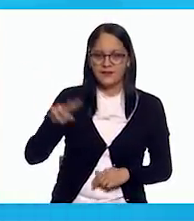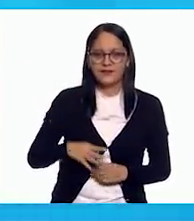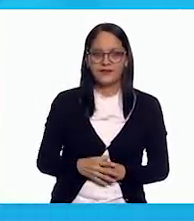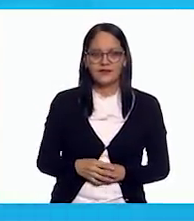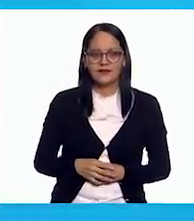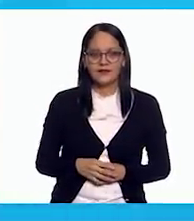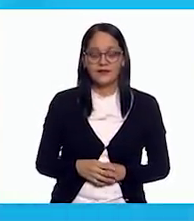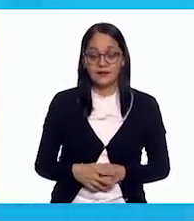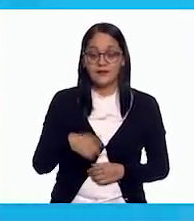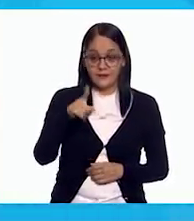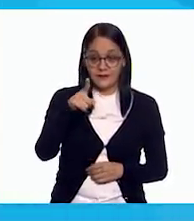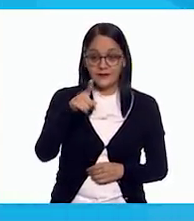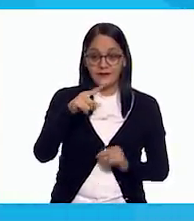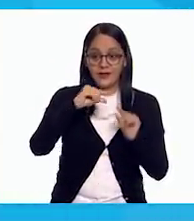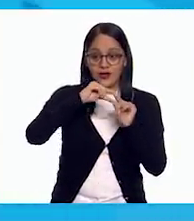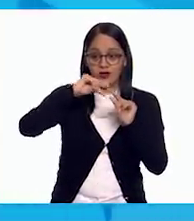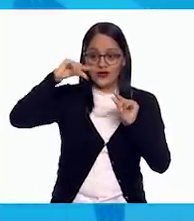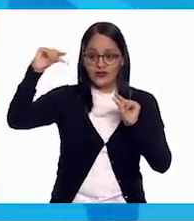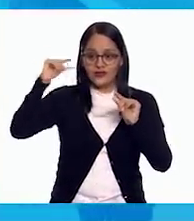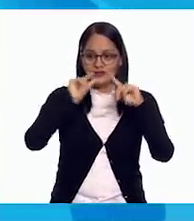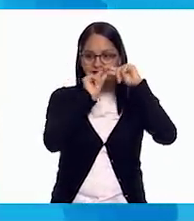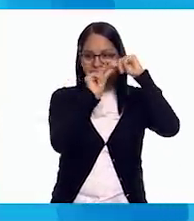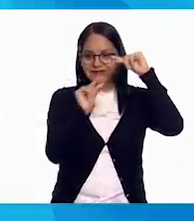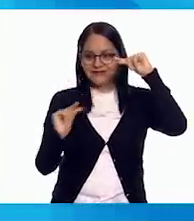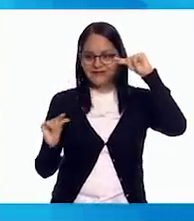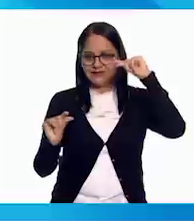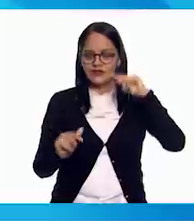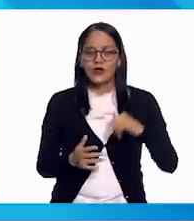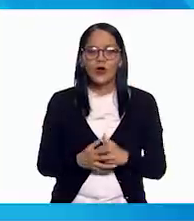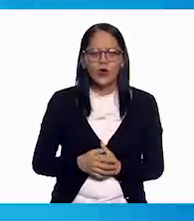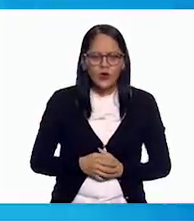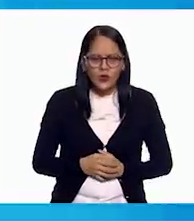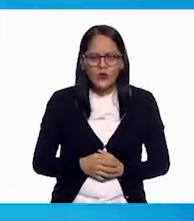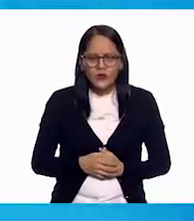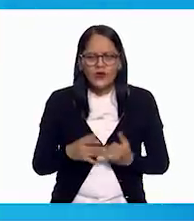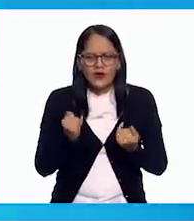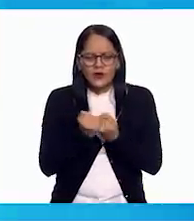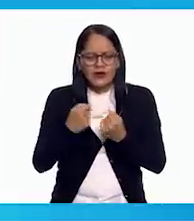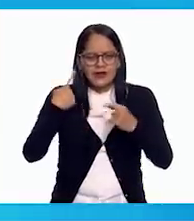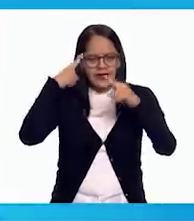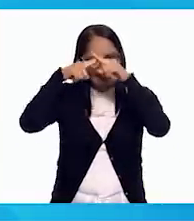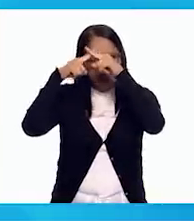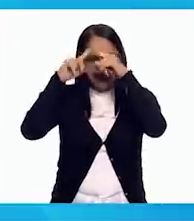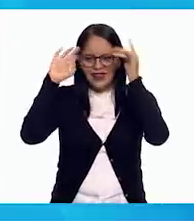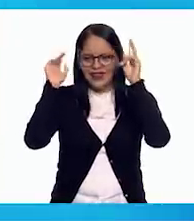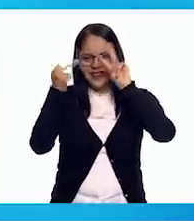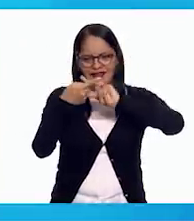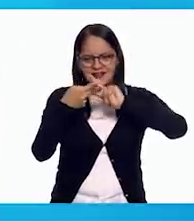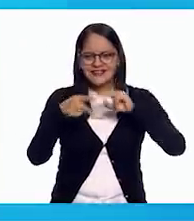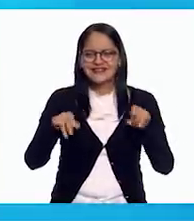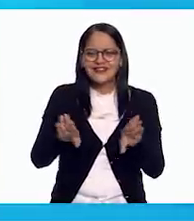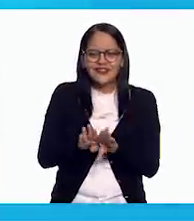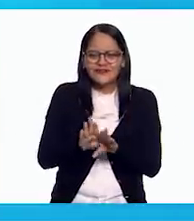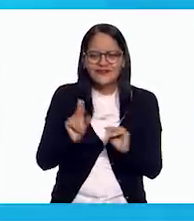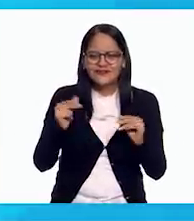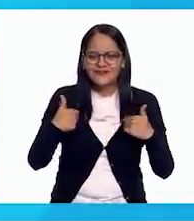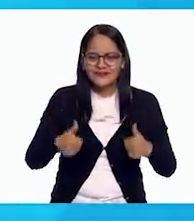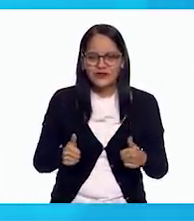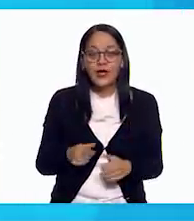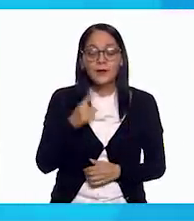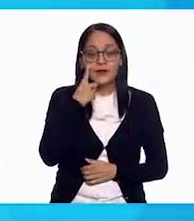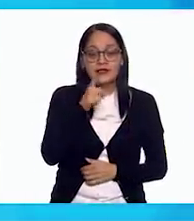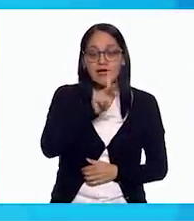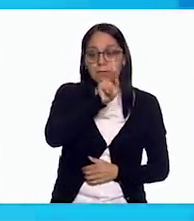Mira, aquí están cruzadas. Uy, pero también a mí ya se me cruzaron los cables. No entiendo qué dice allí. Pare.